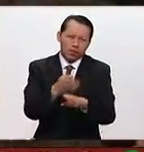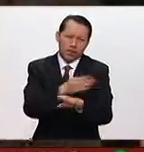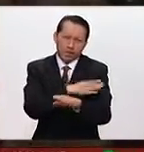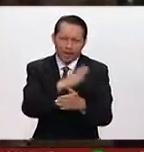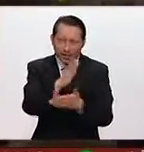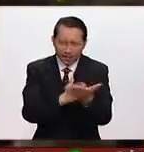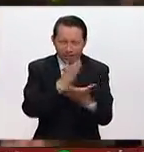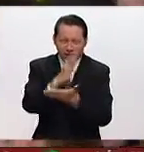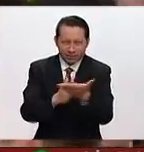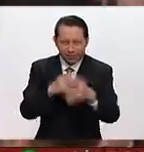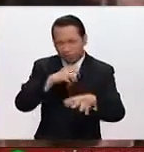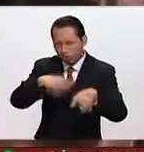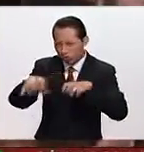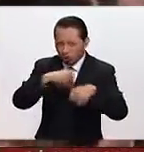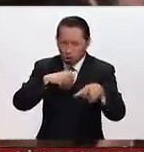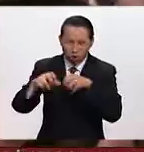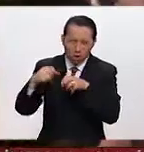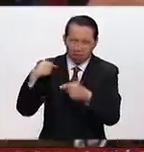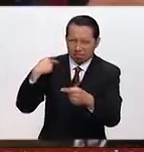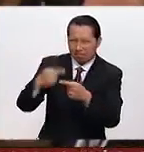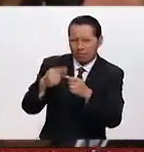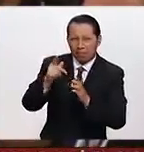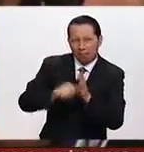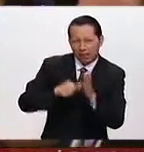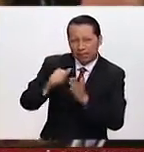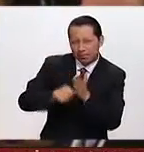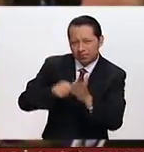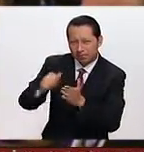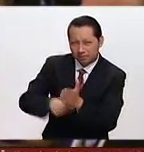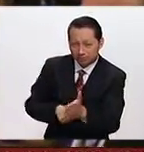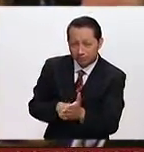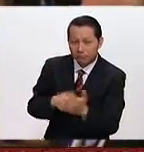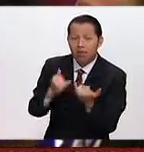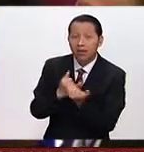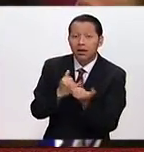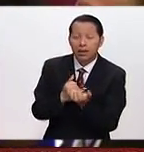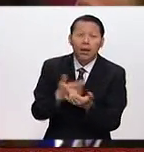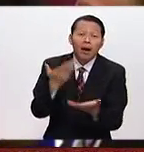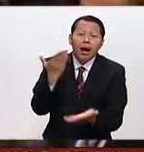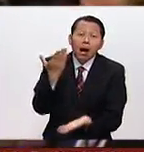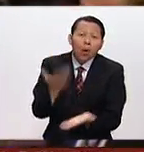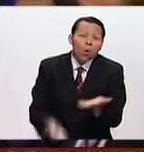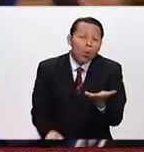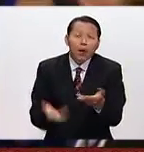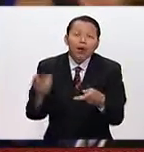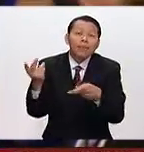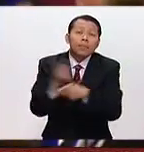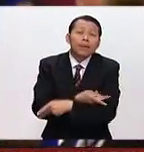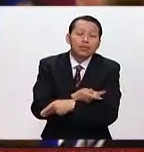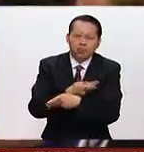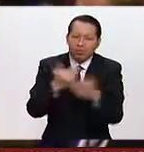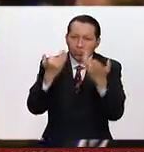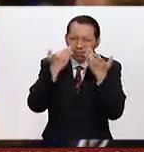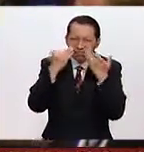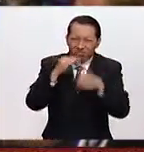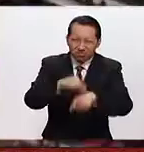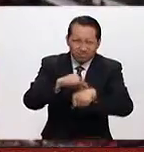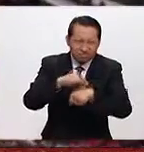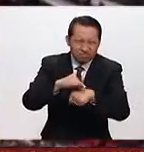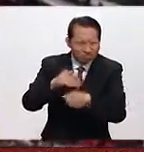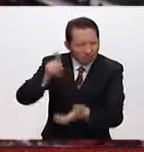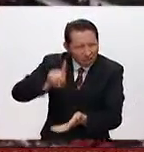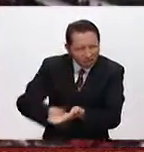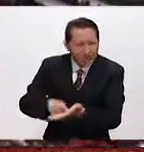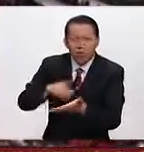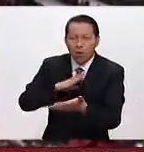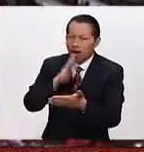virulentas que hubo a lo largo de los últimos meses, lo que terminó siendo fue un escenario de las divisiones internas del